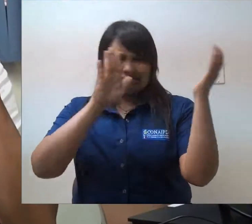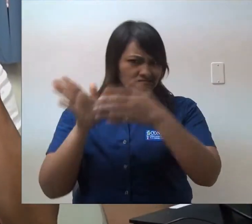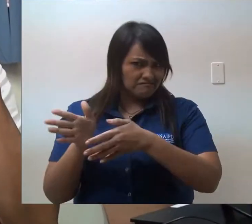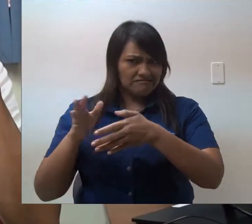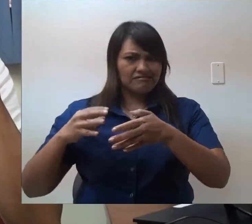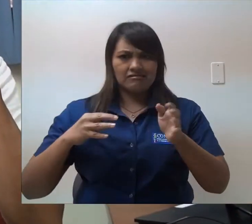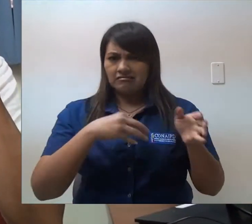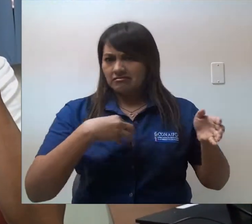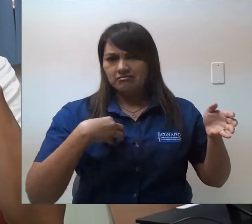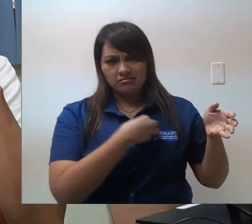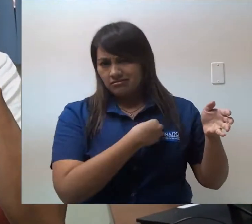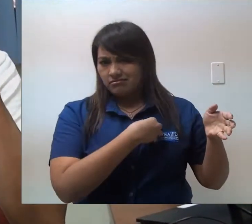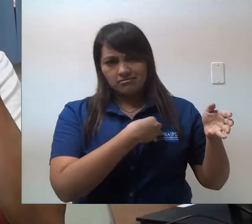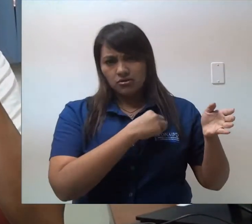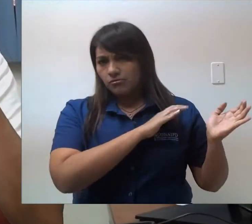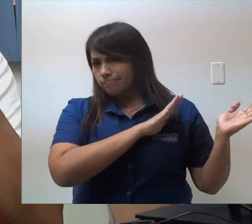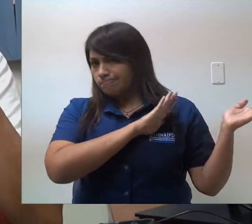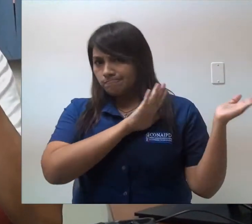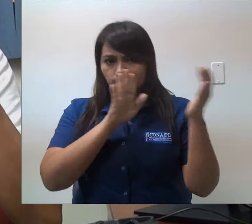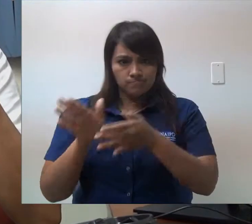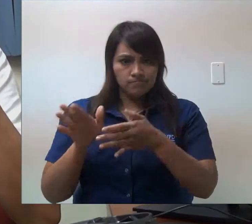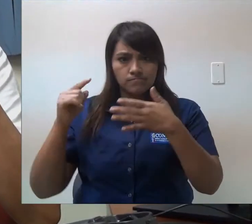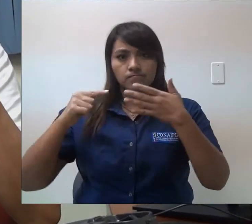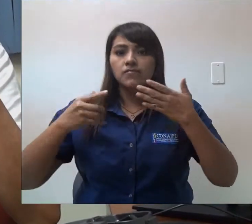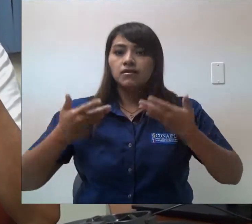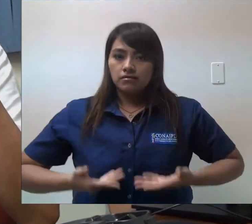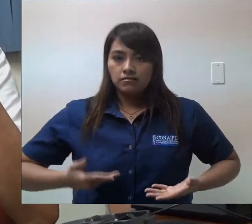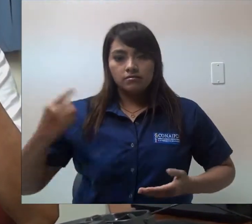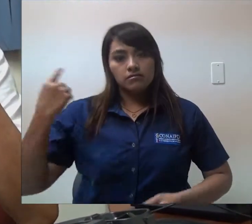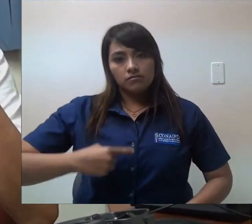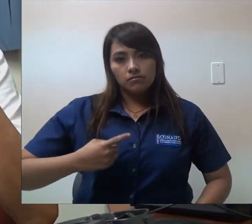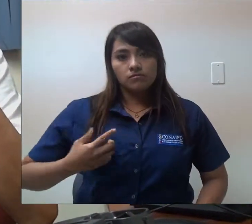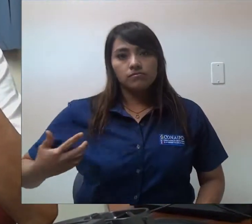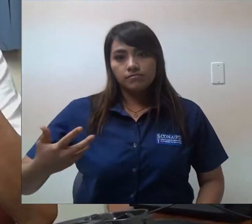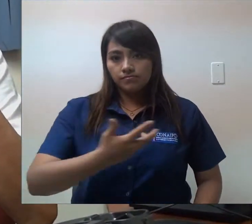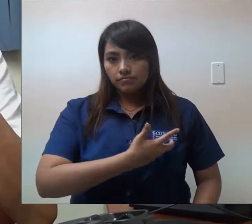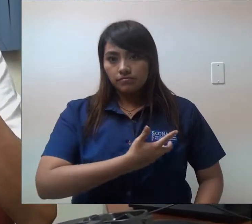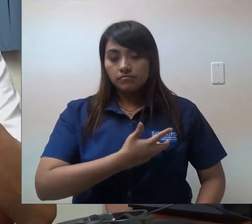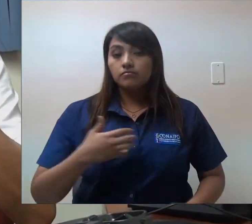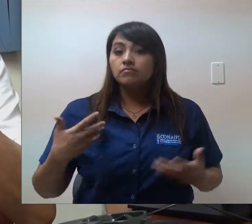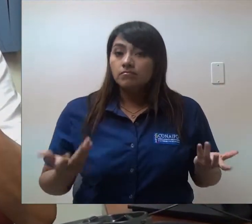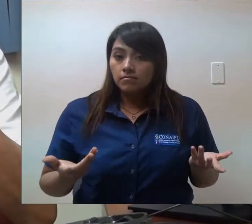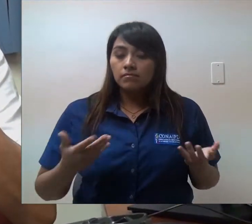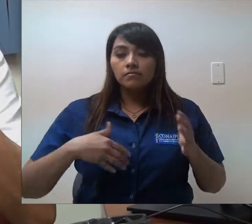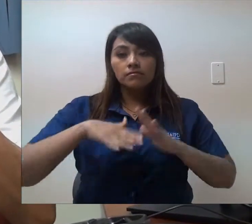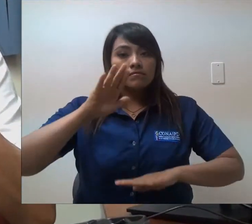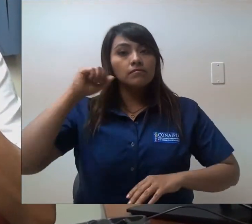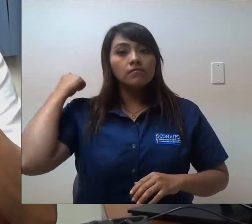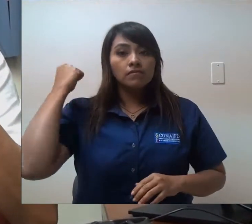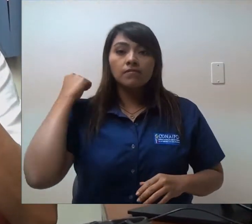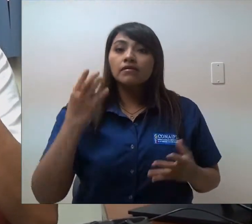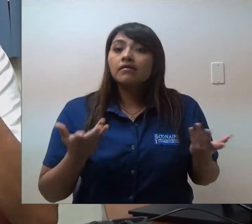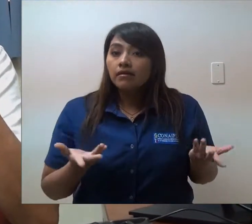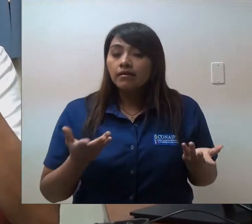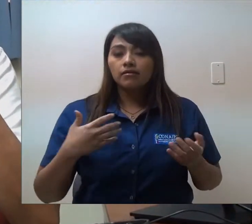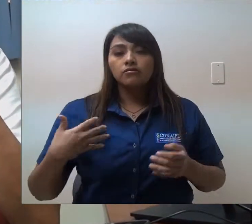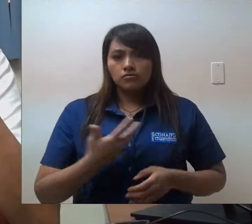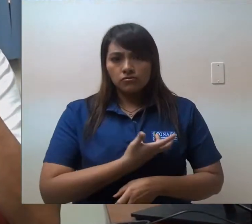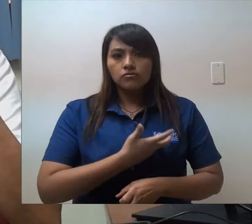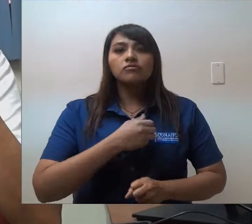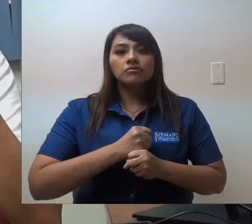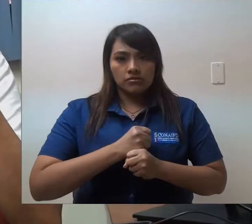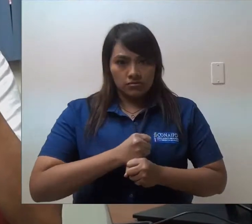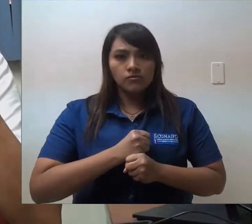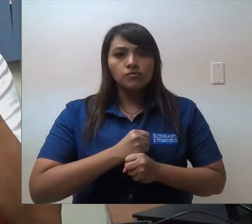cambio del enfoque de trasladarnos del enfoque médico al enfoque de derechos en este caso quizás